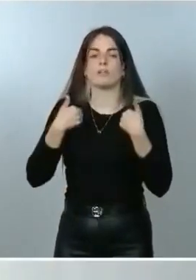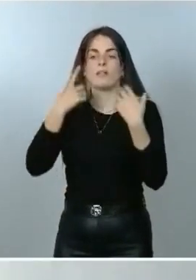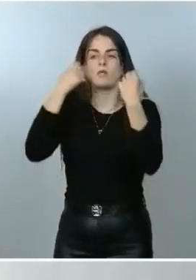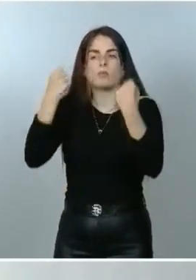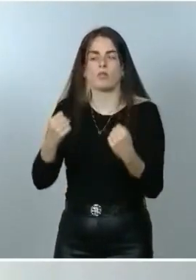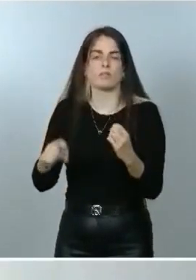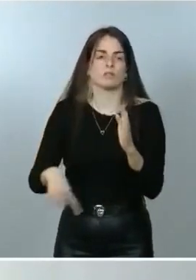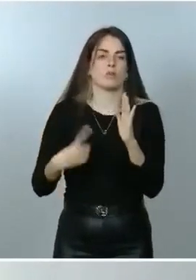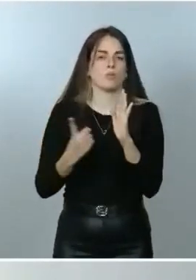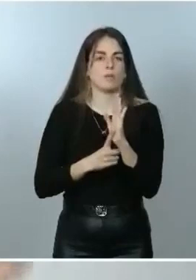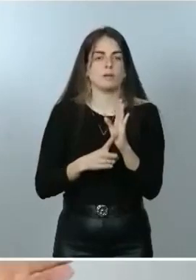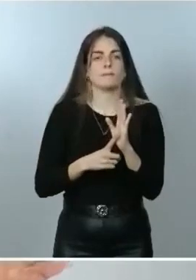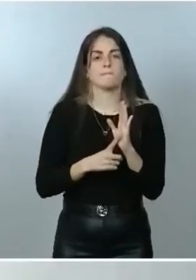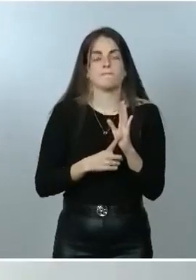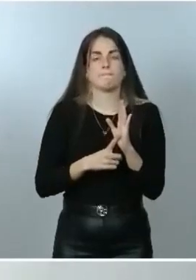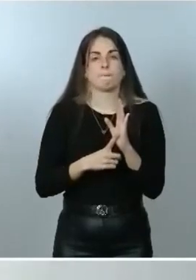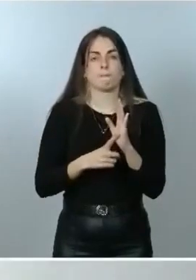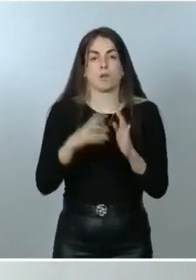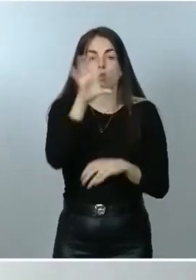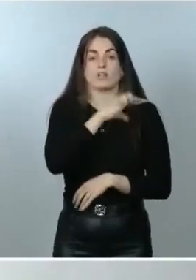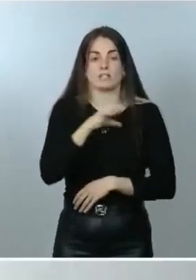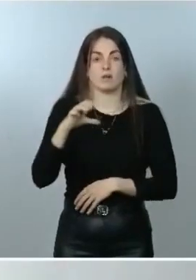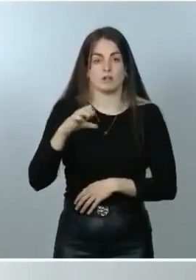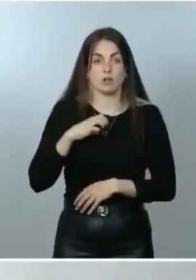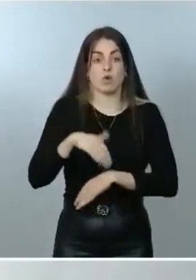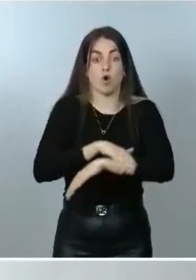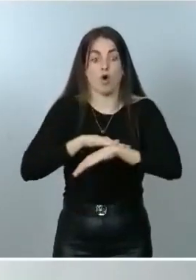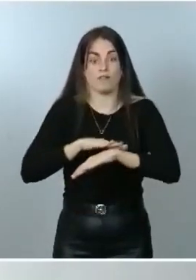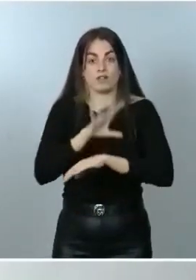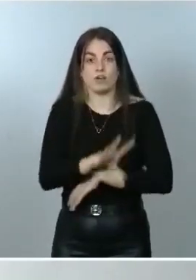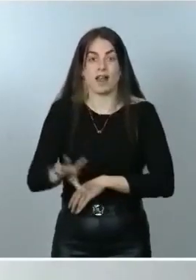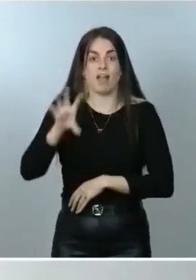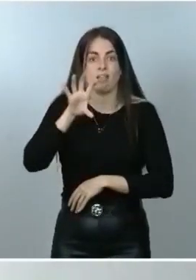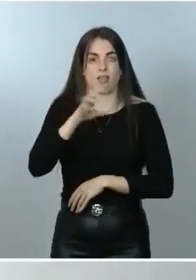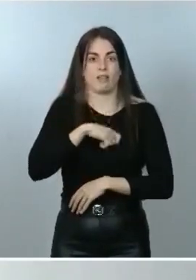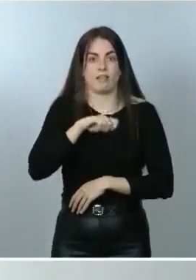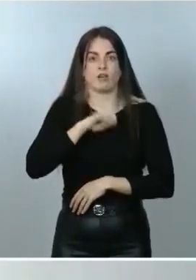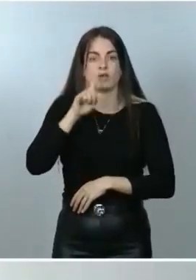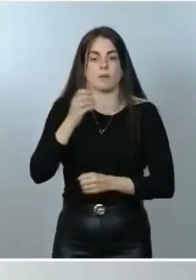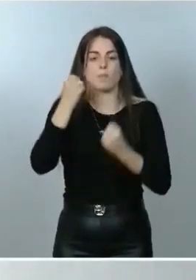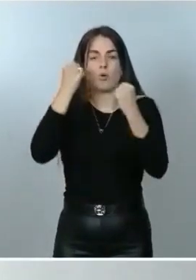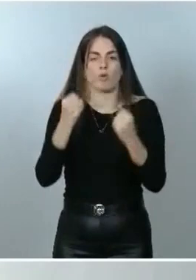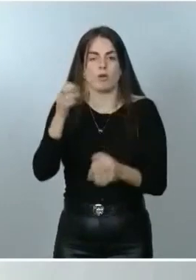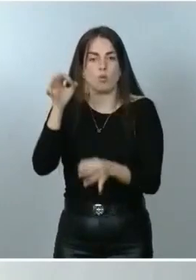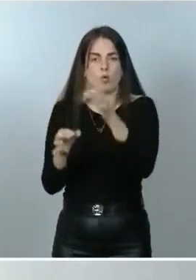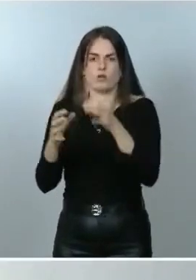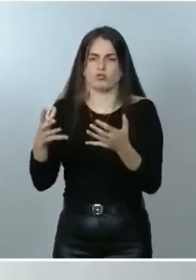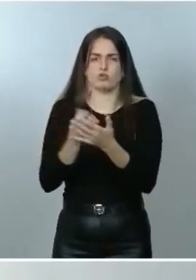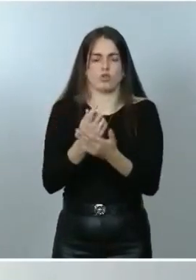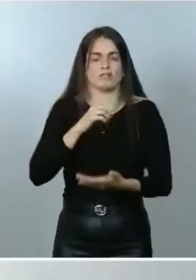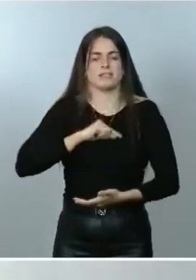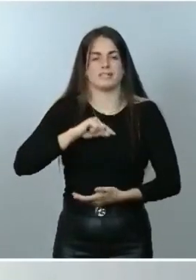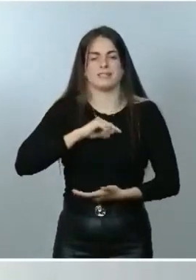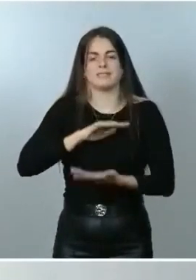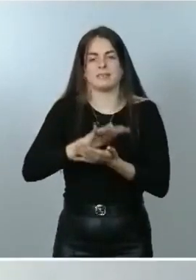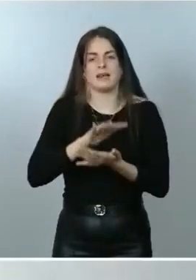autónomas, gobierno de la nación y también al Poder Judicial, con el cual podemos estar todos tranquilos y seguros de que se